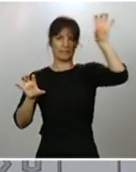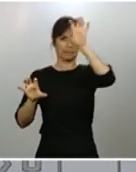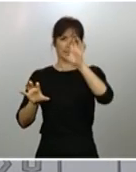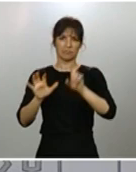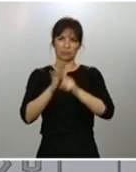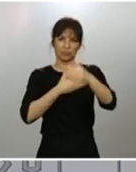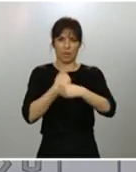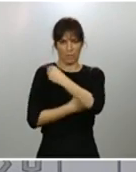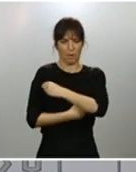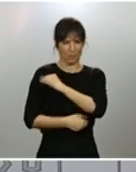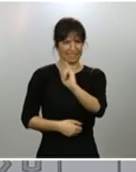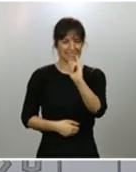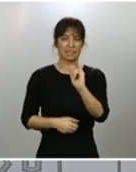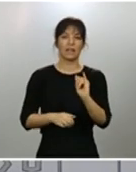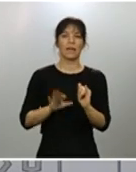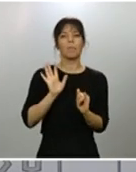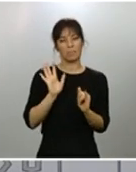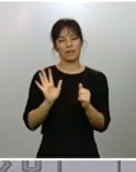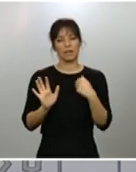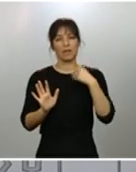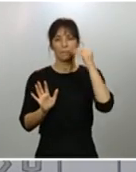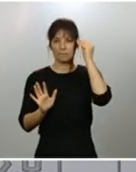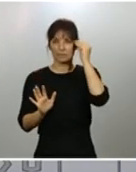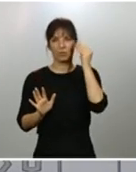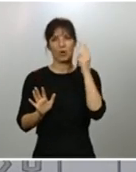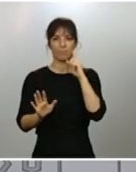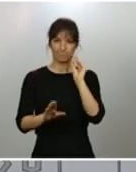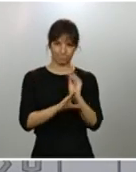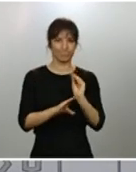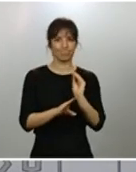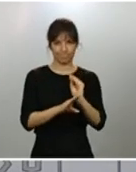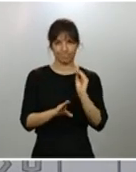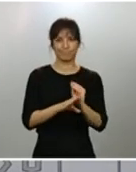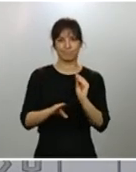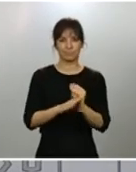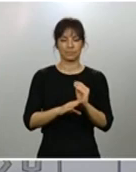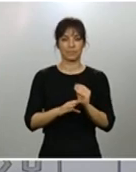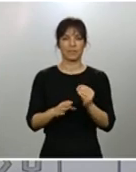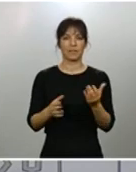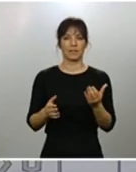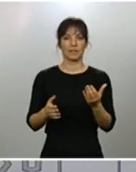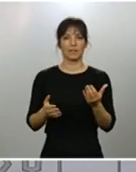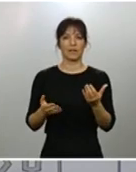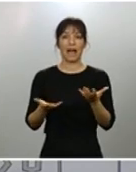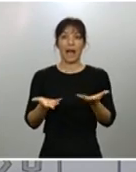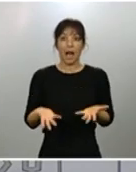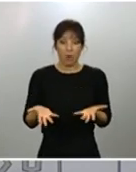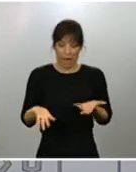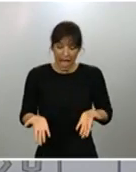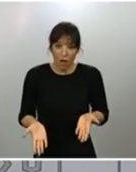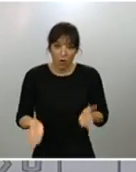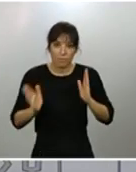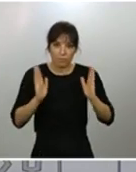pero yo creo que tenemos que ser prudentes a la hora de decidir dónde vamos ahora mismo, en este momento actual,